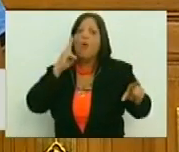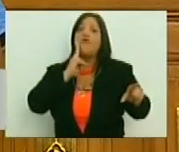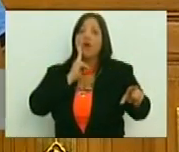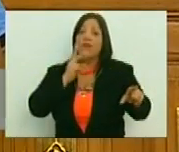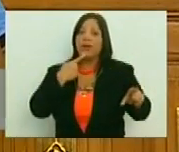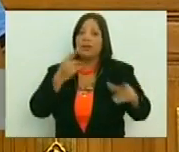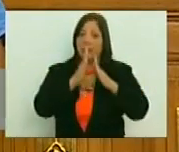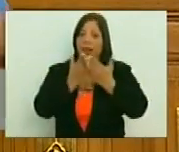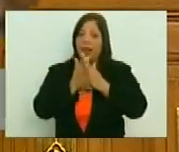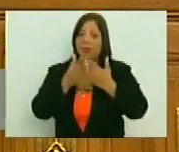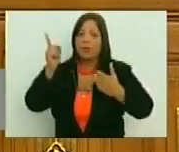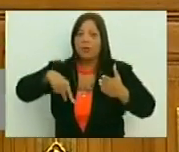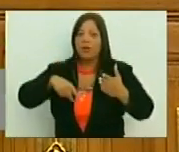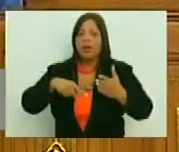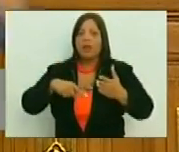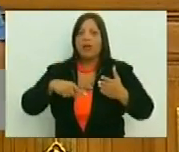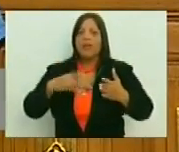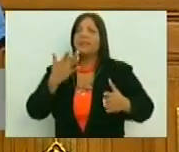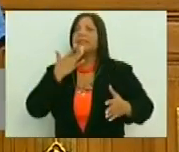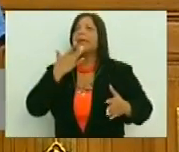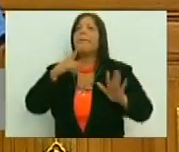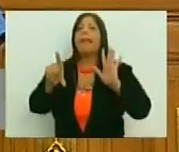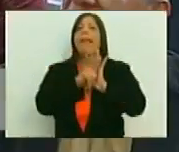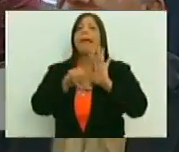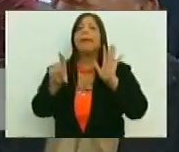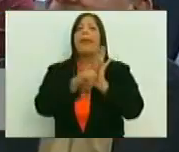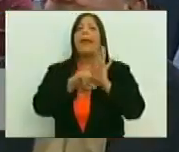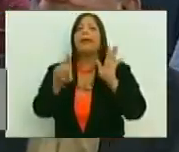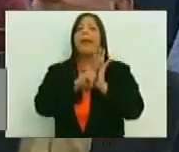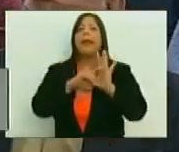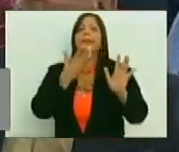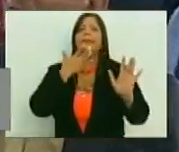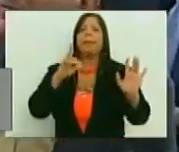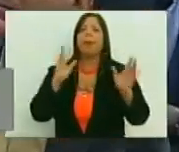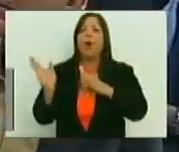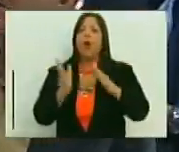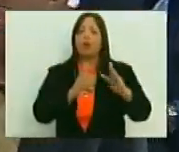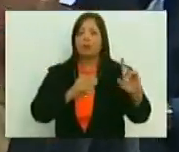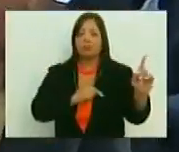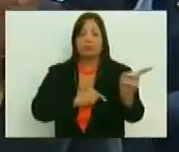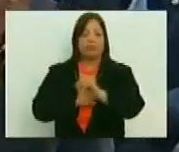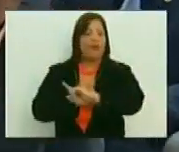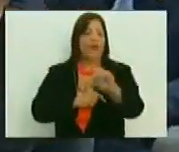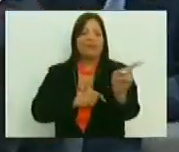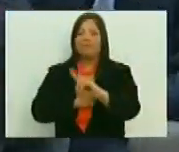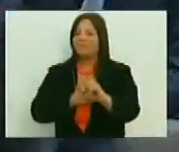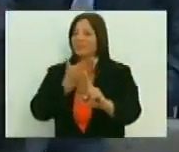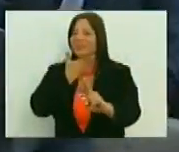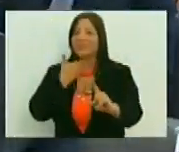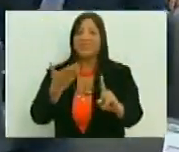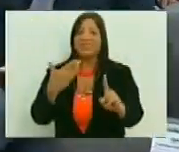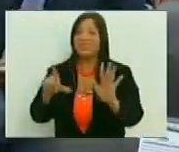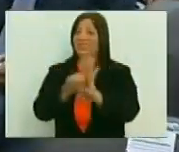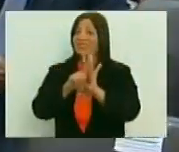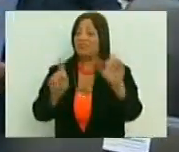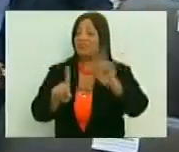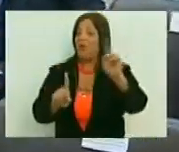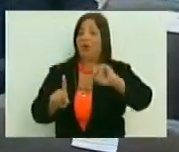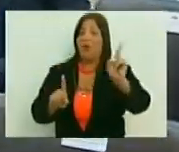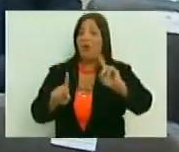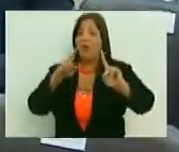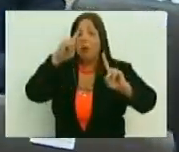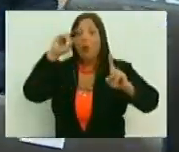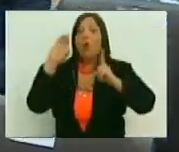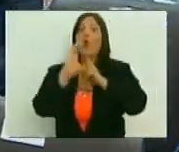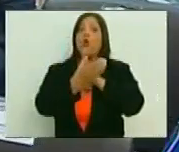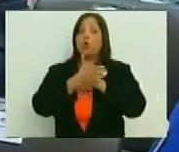que no bastan las simples leyes para ordenar a la gente, no basta. Imagínese tú, si la